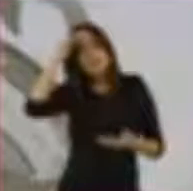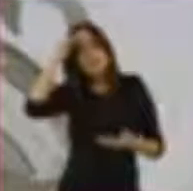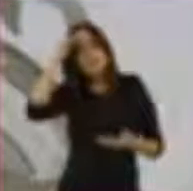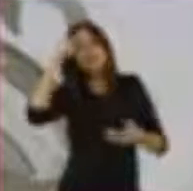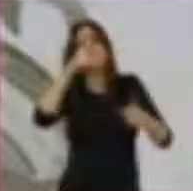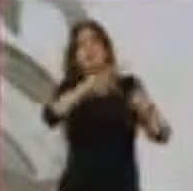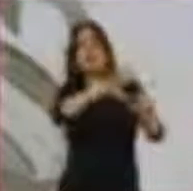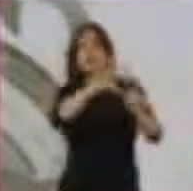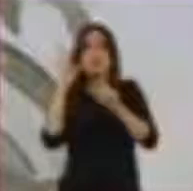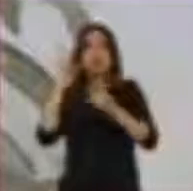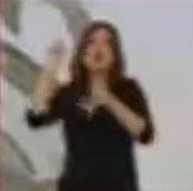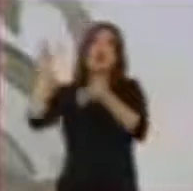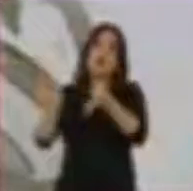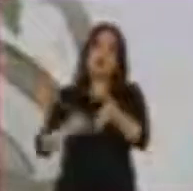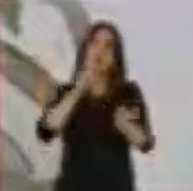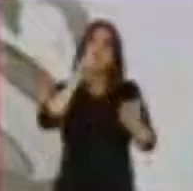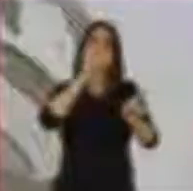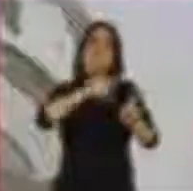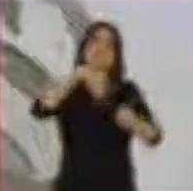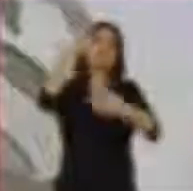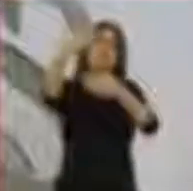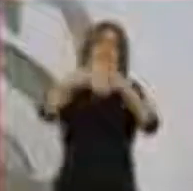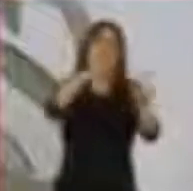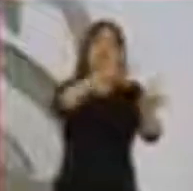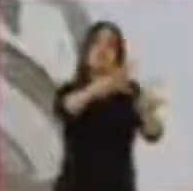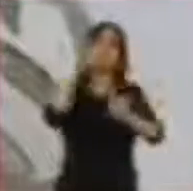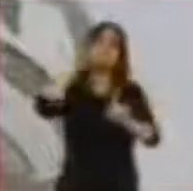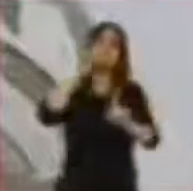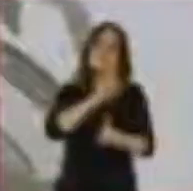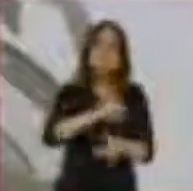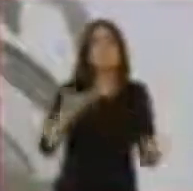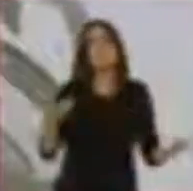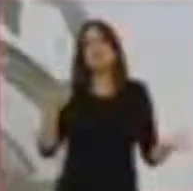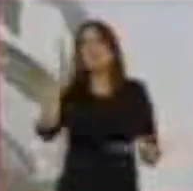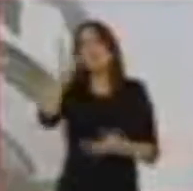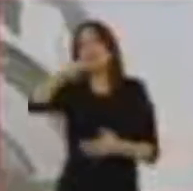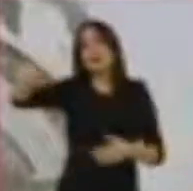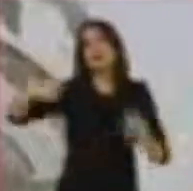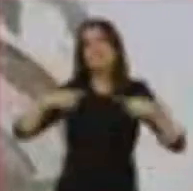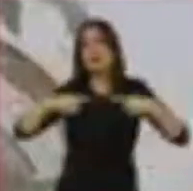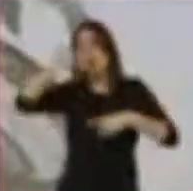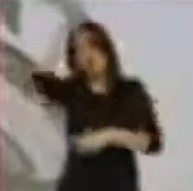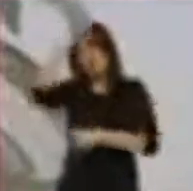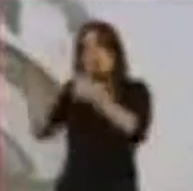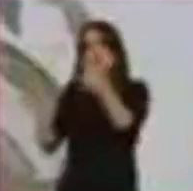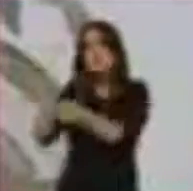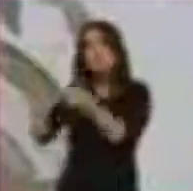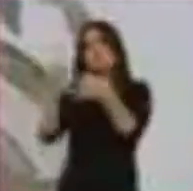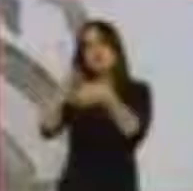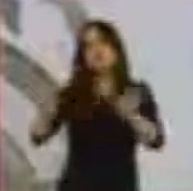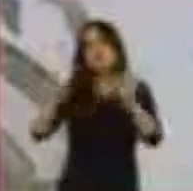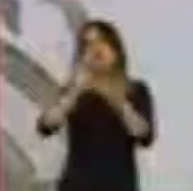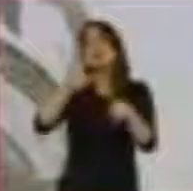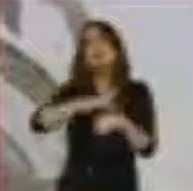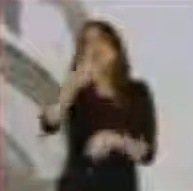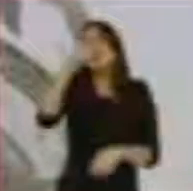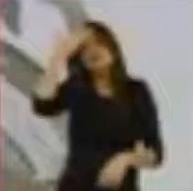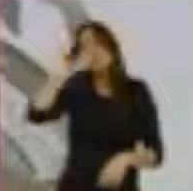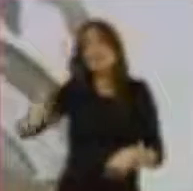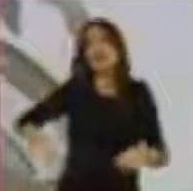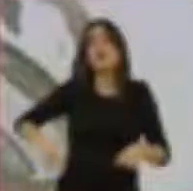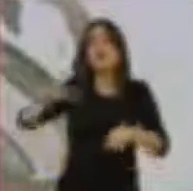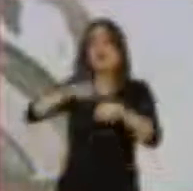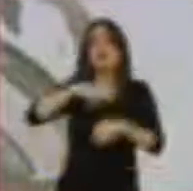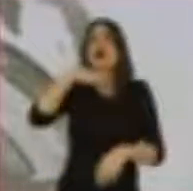de toda este concepto de percepción ciudadana. Los recientes casos que hemos visto de corrupción, de de